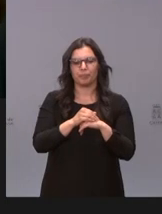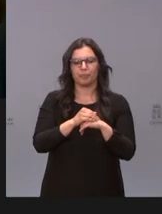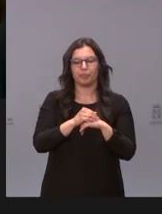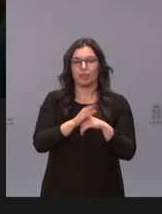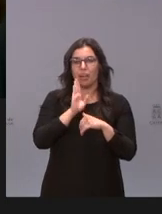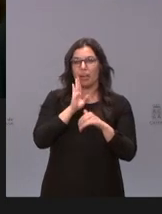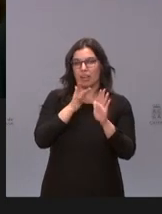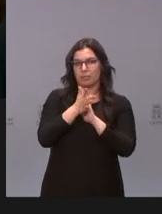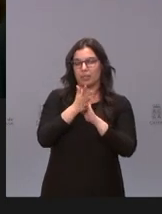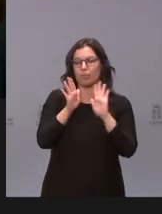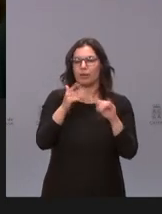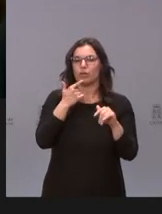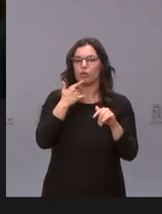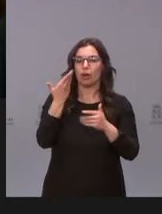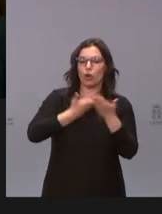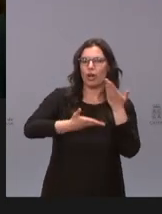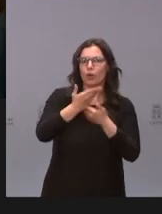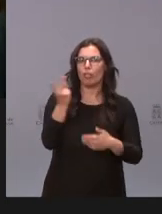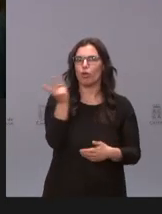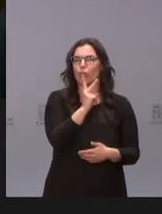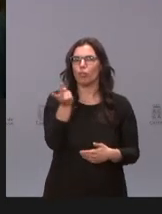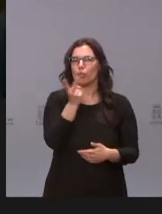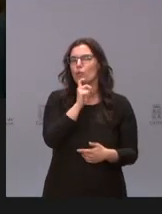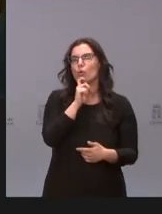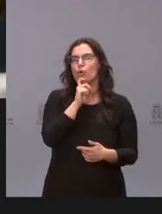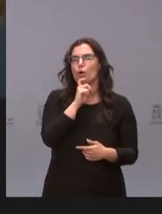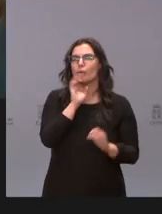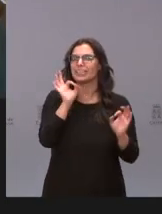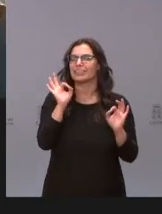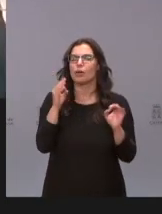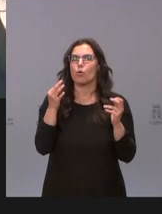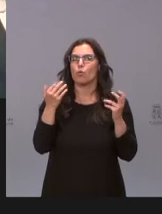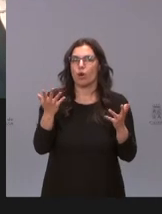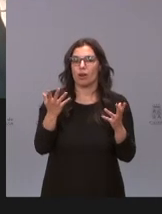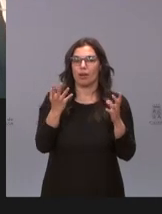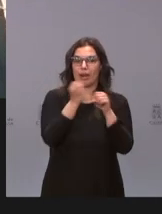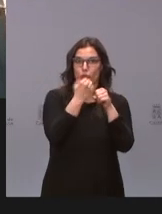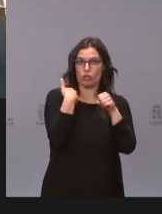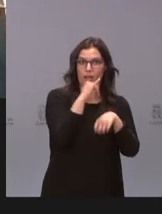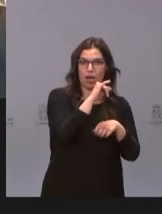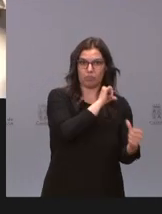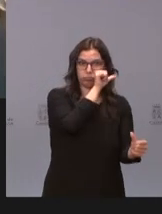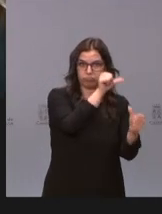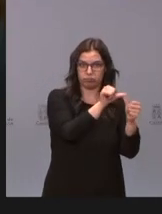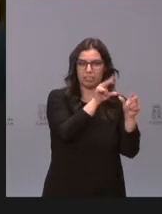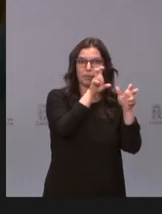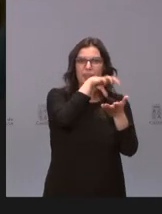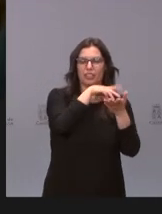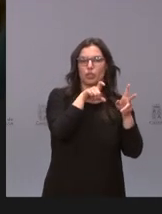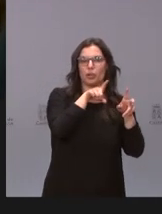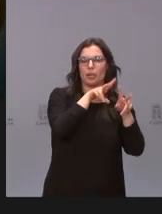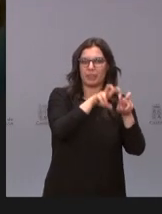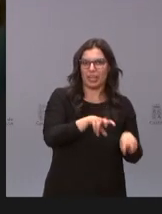lo han apuntado se va a establecer esa colaboración entre los laboratorios y asistentes del Centro de Investigación del Cáncer y EGG